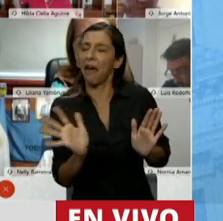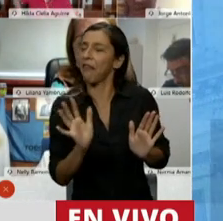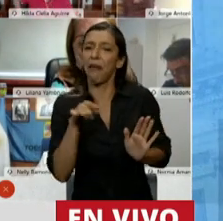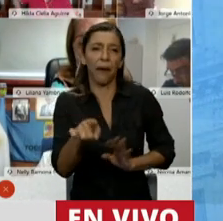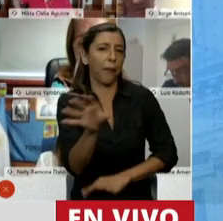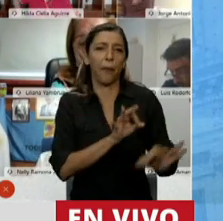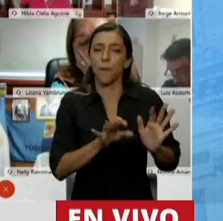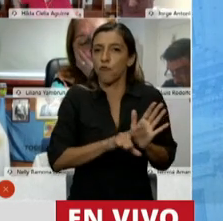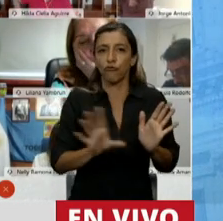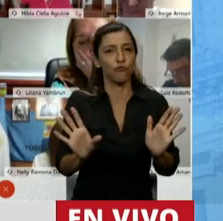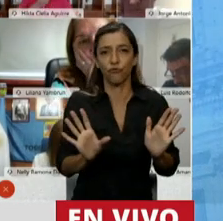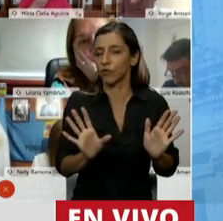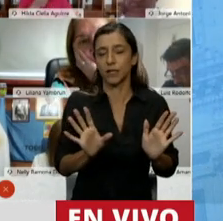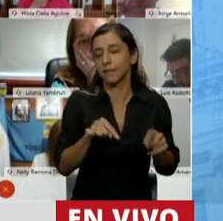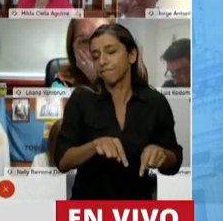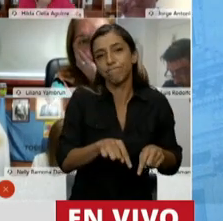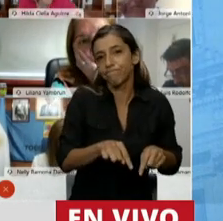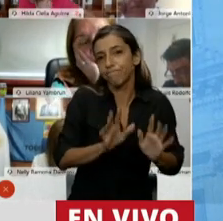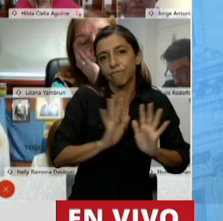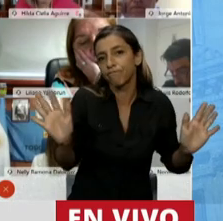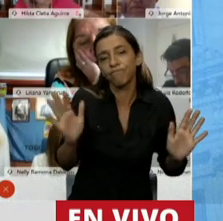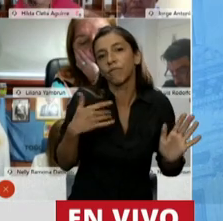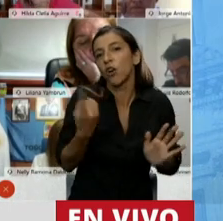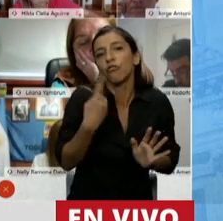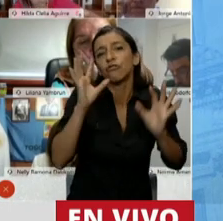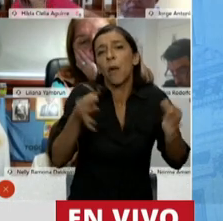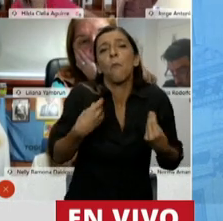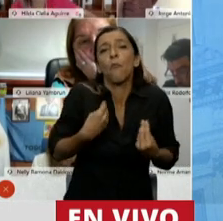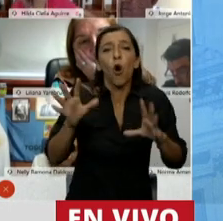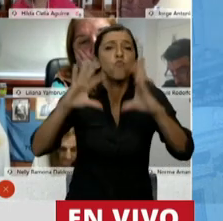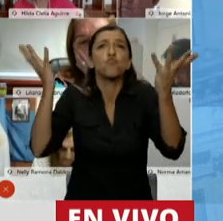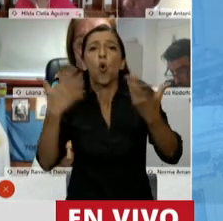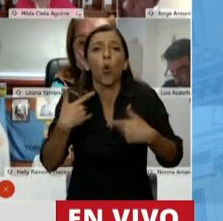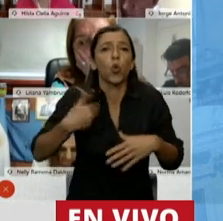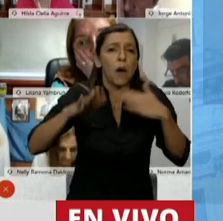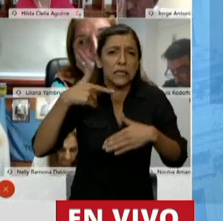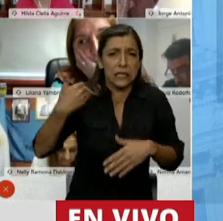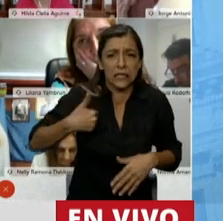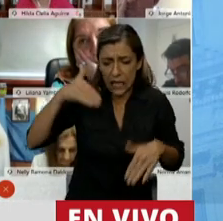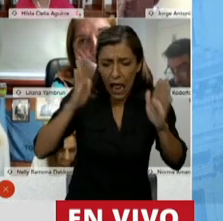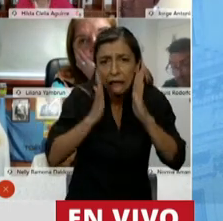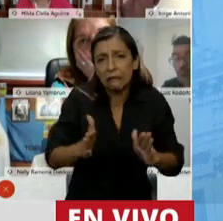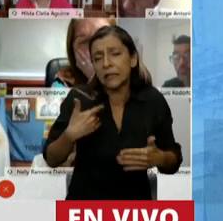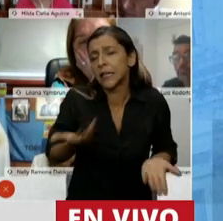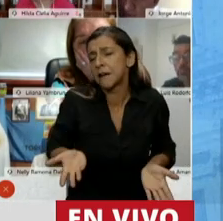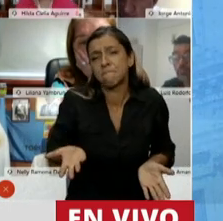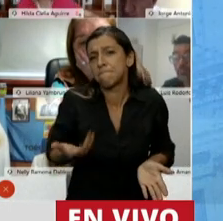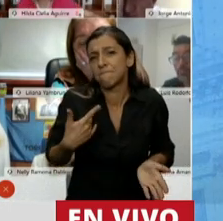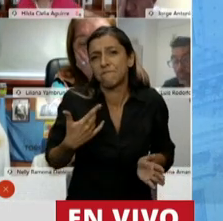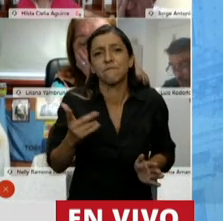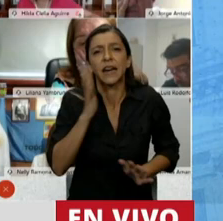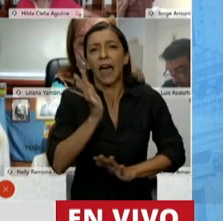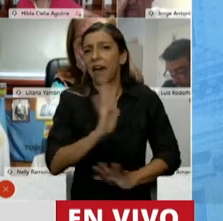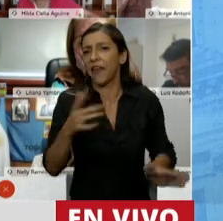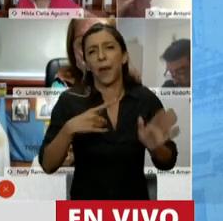culturalmente con esta parte del mundo ni con la Argentina profunda y que considera que el aborto no es un